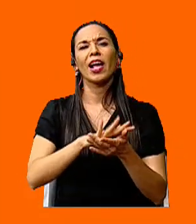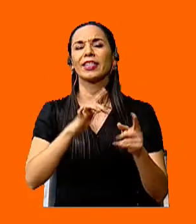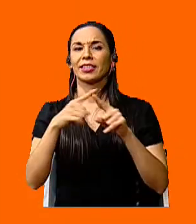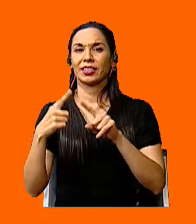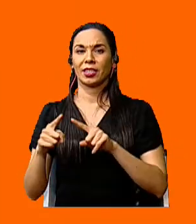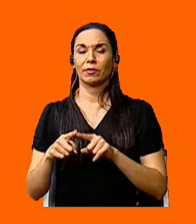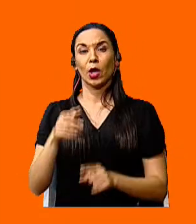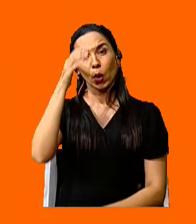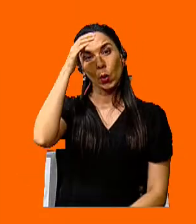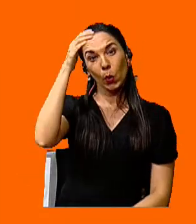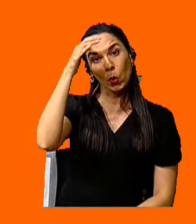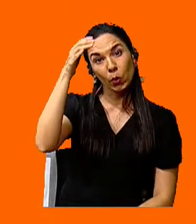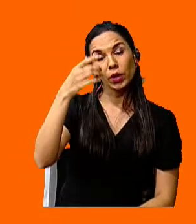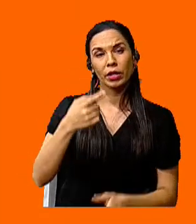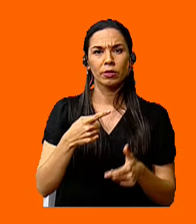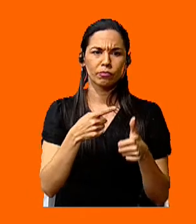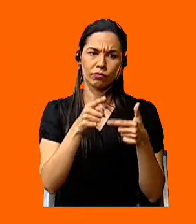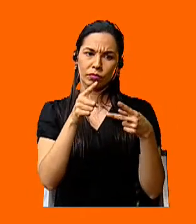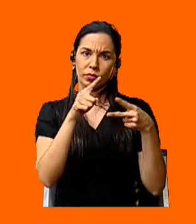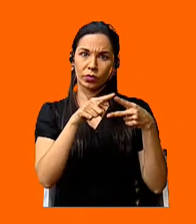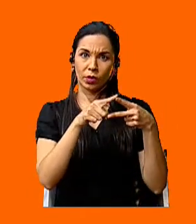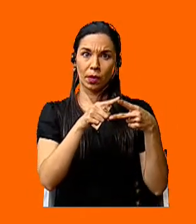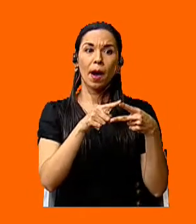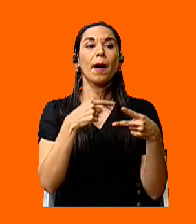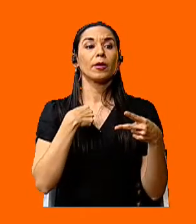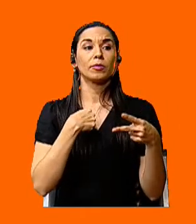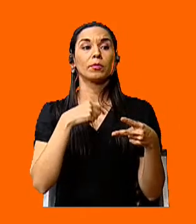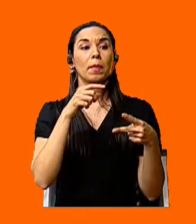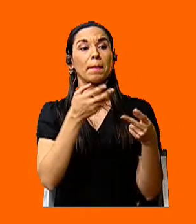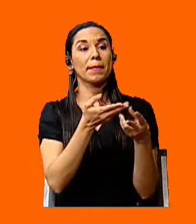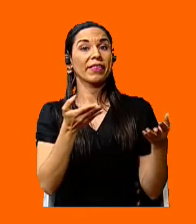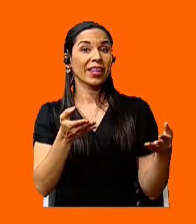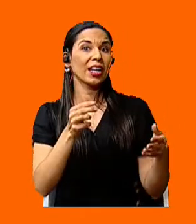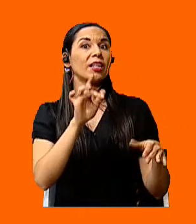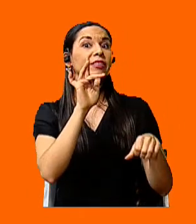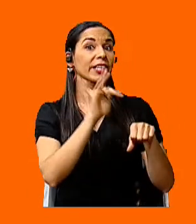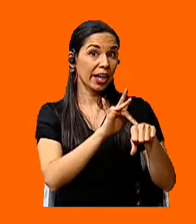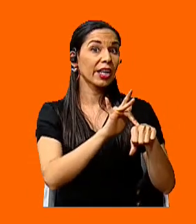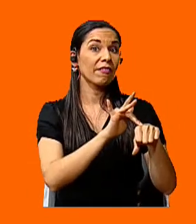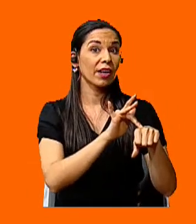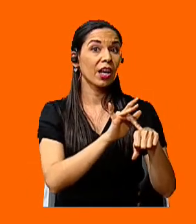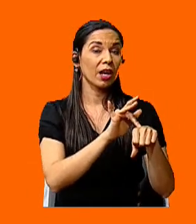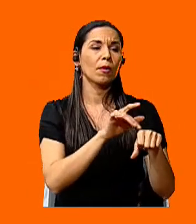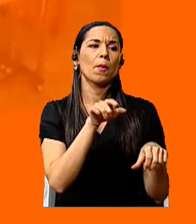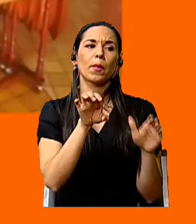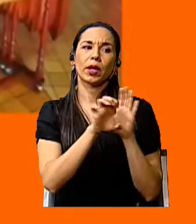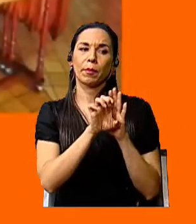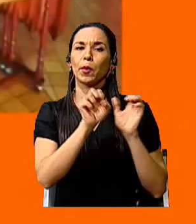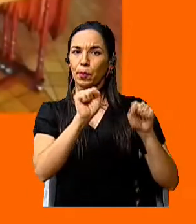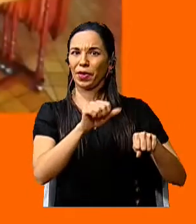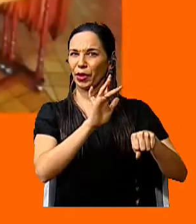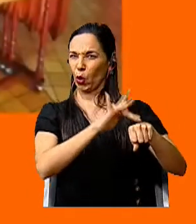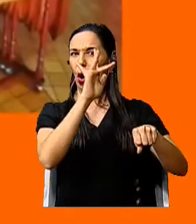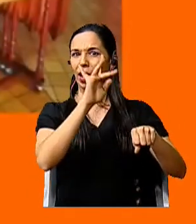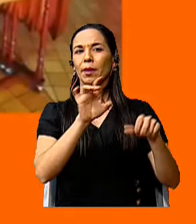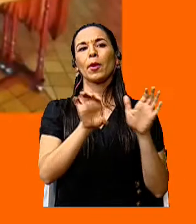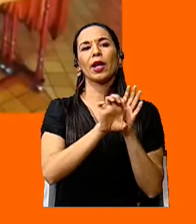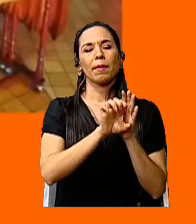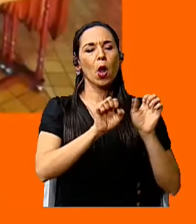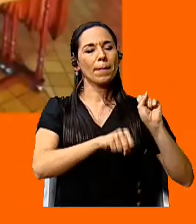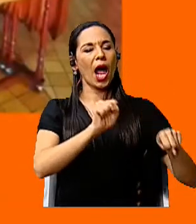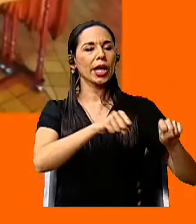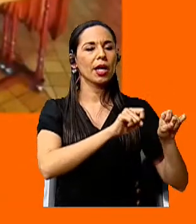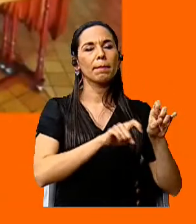se divide en material o tangible porque se puede tocar, por ejemplo, una marimba o el